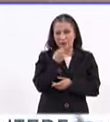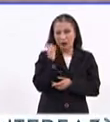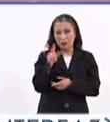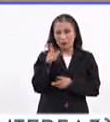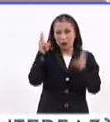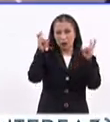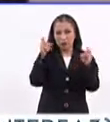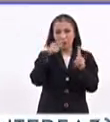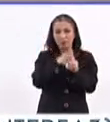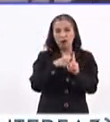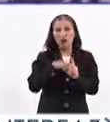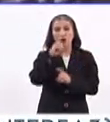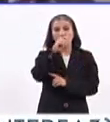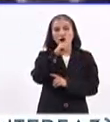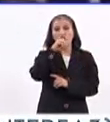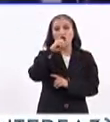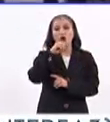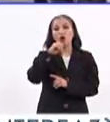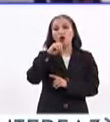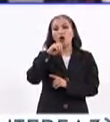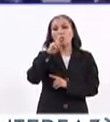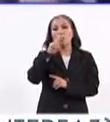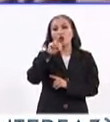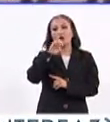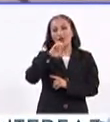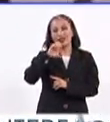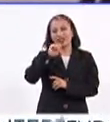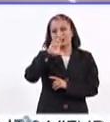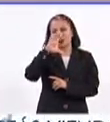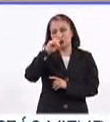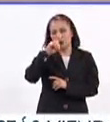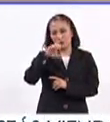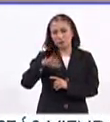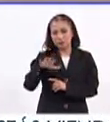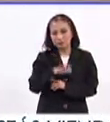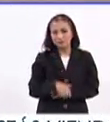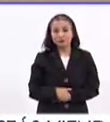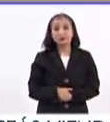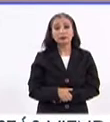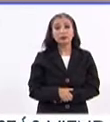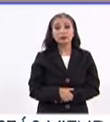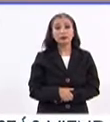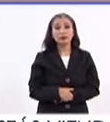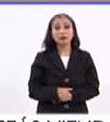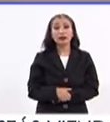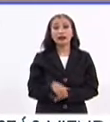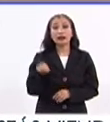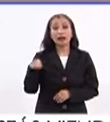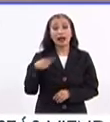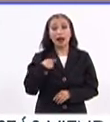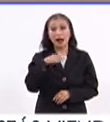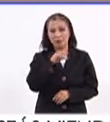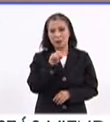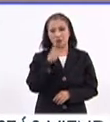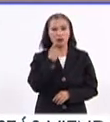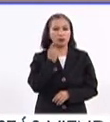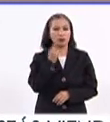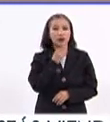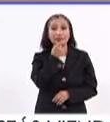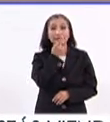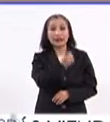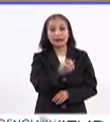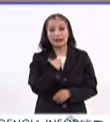en esta materia por la Organización de las Naciones Unidas para la Educación, la Ciencia y la Cultura, la UNESCO, Morales Elvira